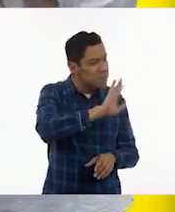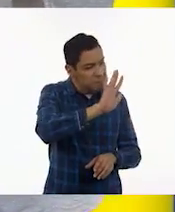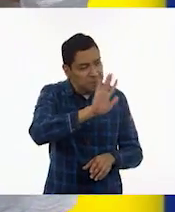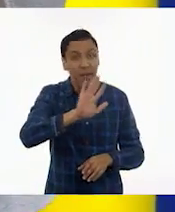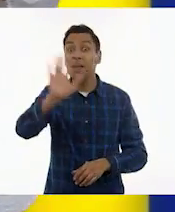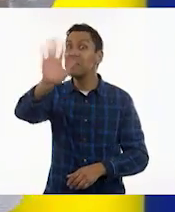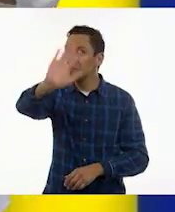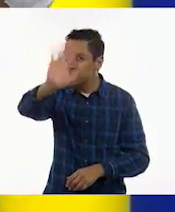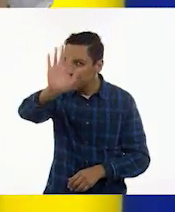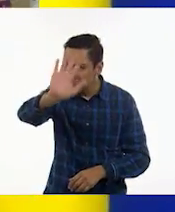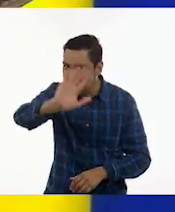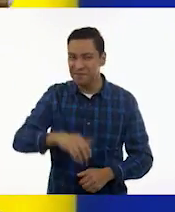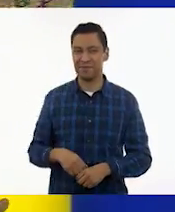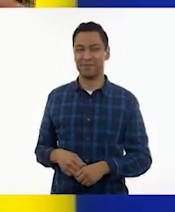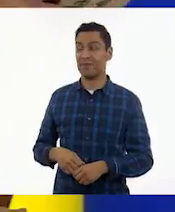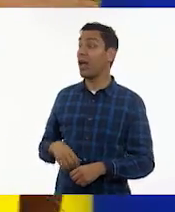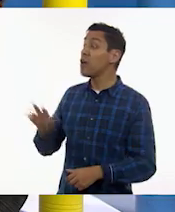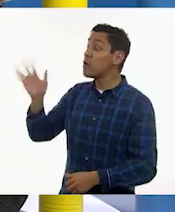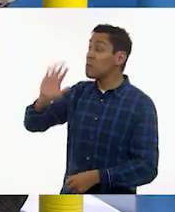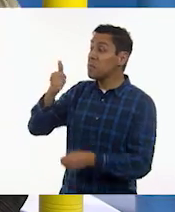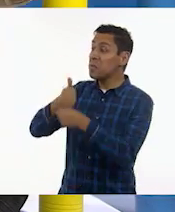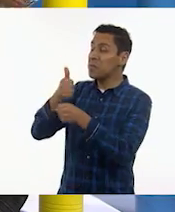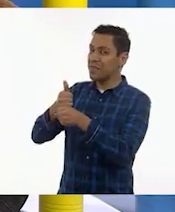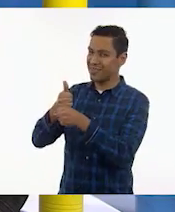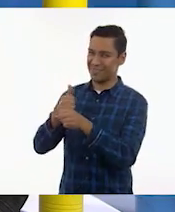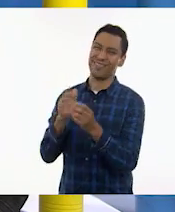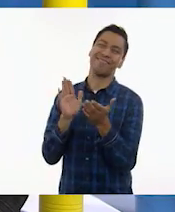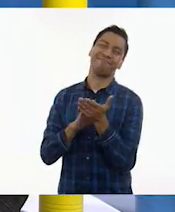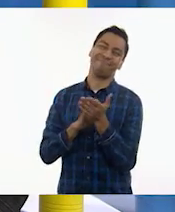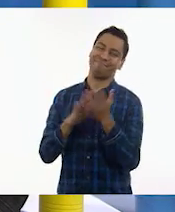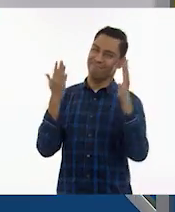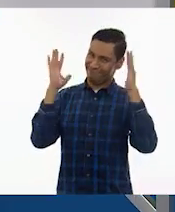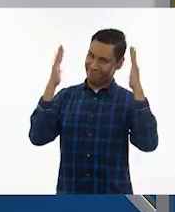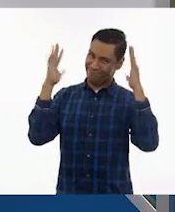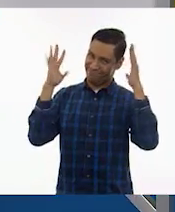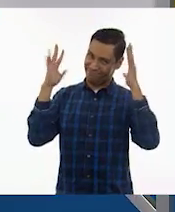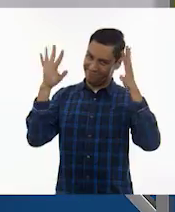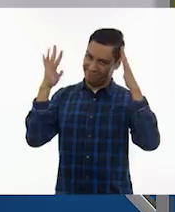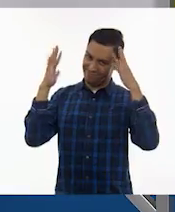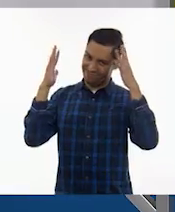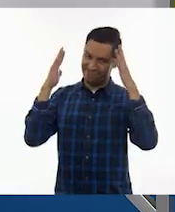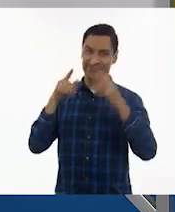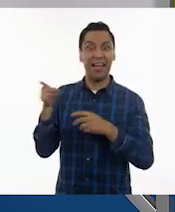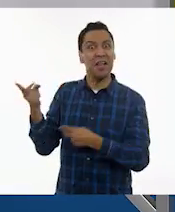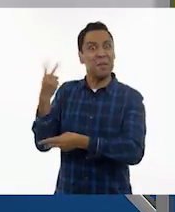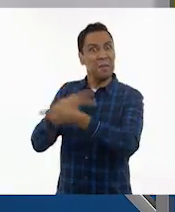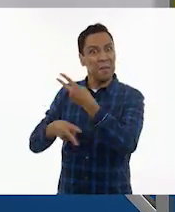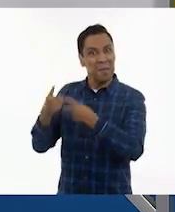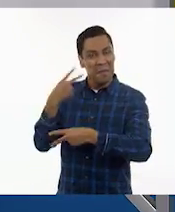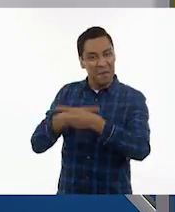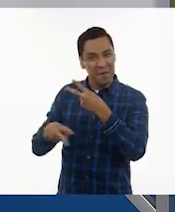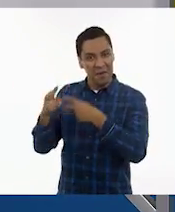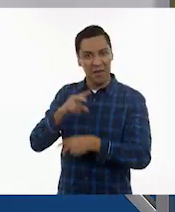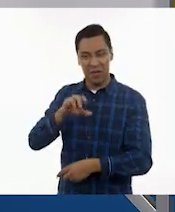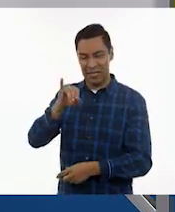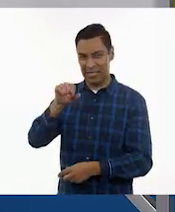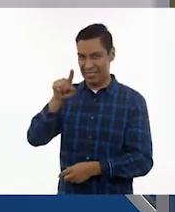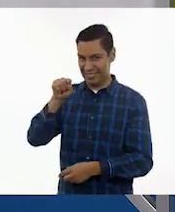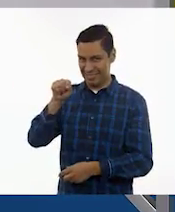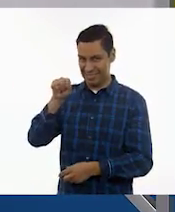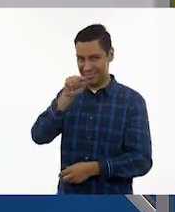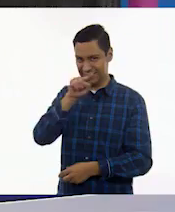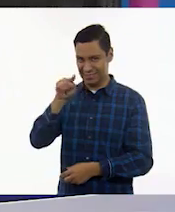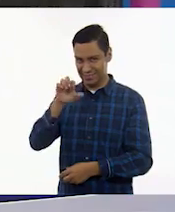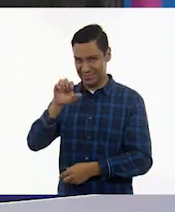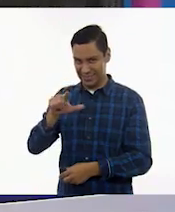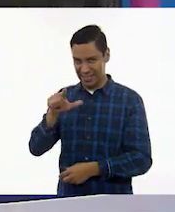chicos. Hasta Hasta luego, abuela. Ay, un aplauso a Itzel Tapia, que hoy nos vino a demostrar de manera muy